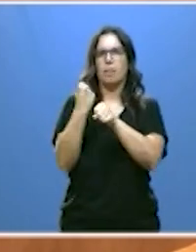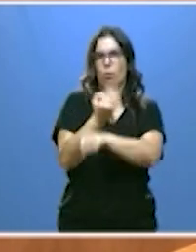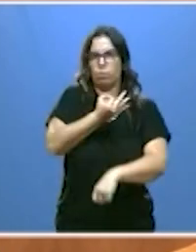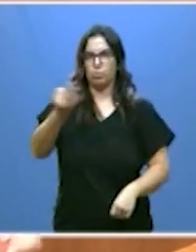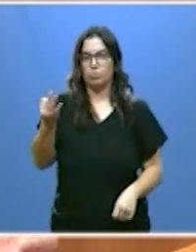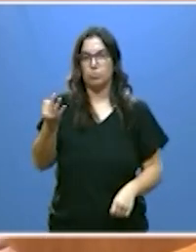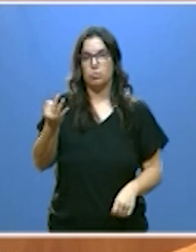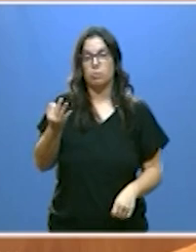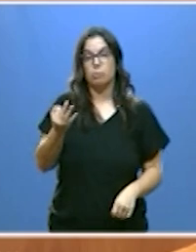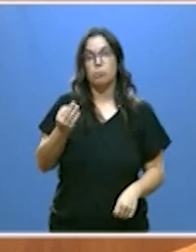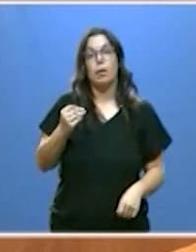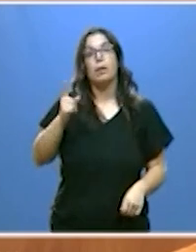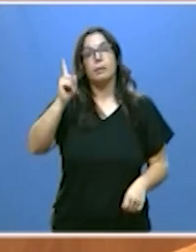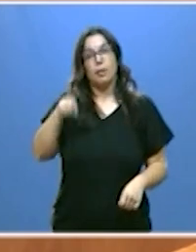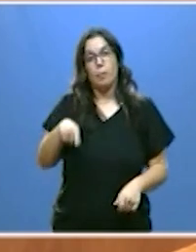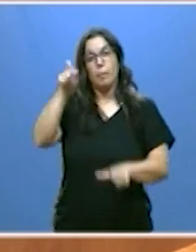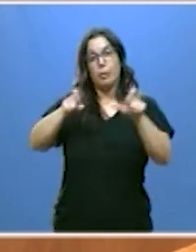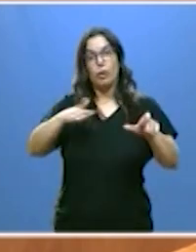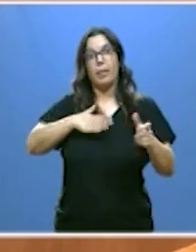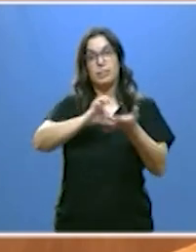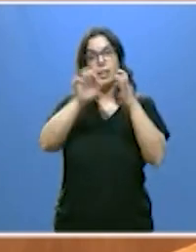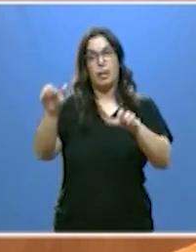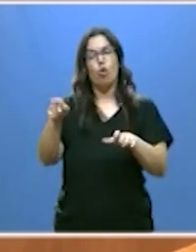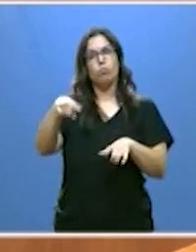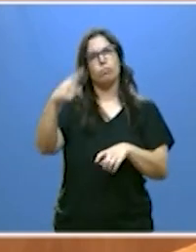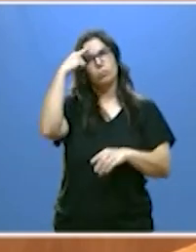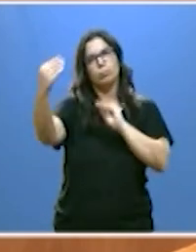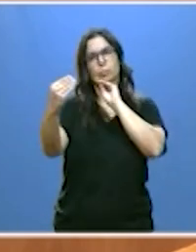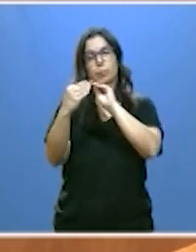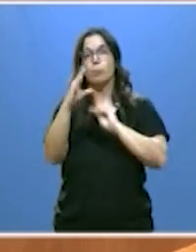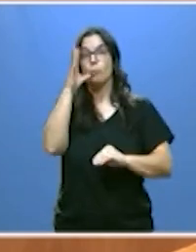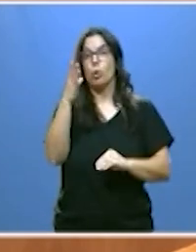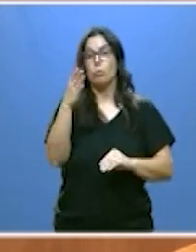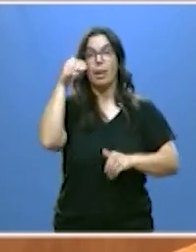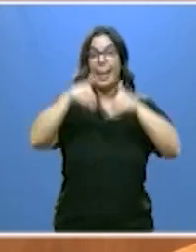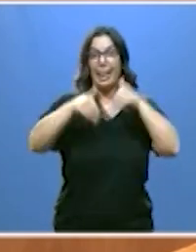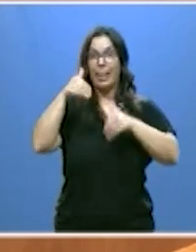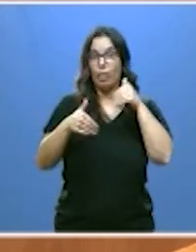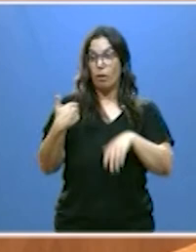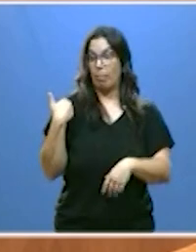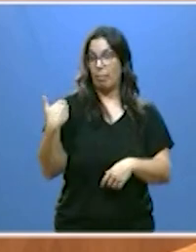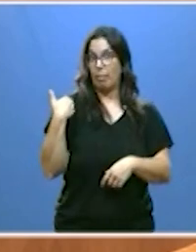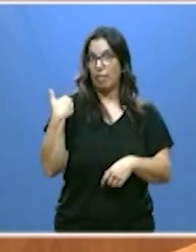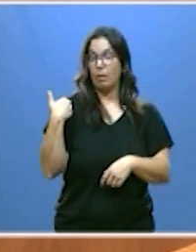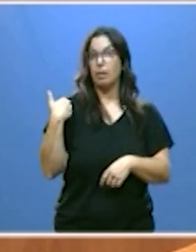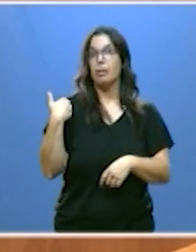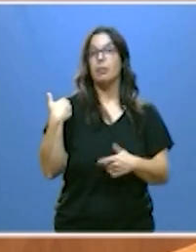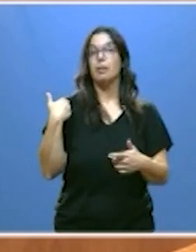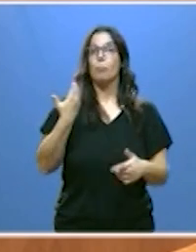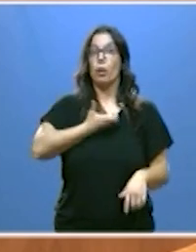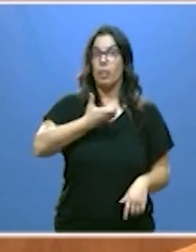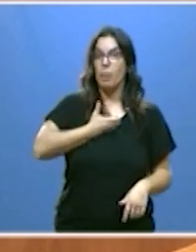Así lo entienden también las personas de Castilla y León con su respaldo en las urnas, en las recientes elecciones